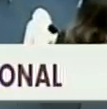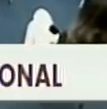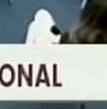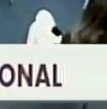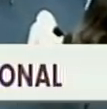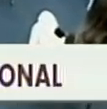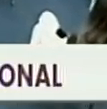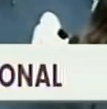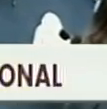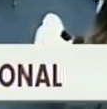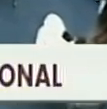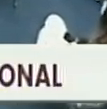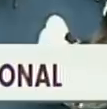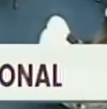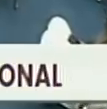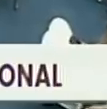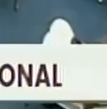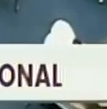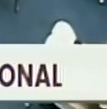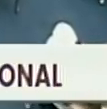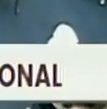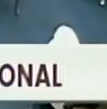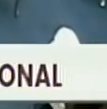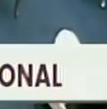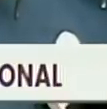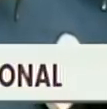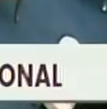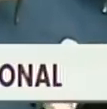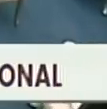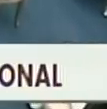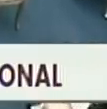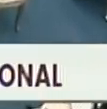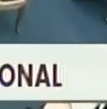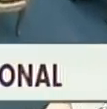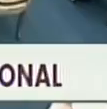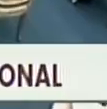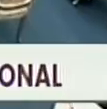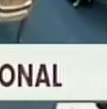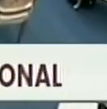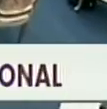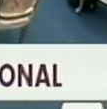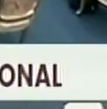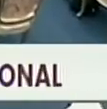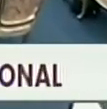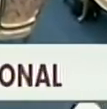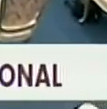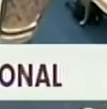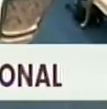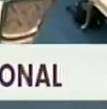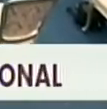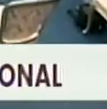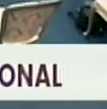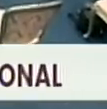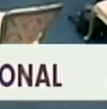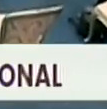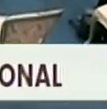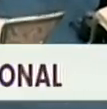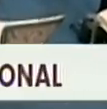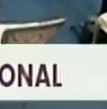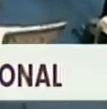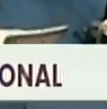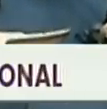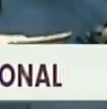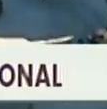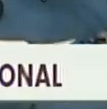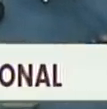una constante política de comunicación e información de su plan de gestión y de gobierno. Buenas